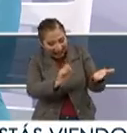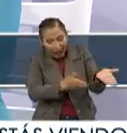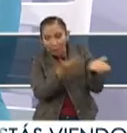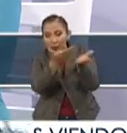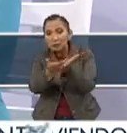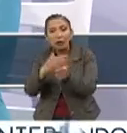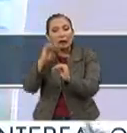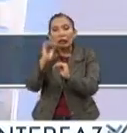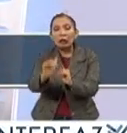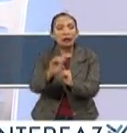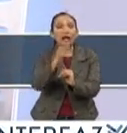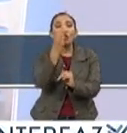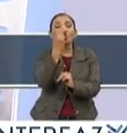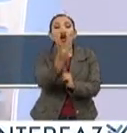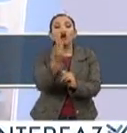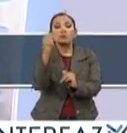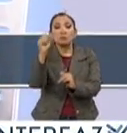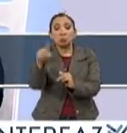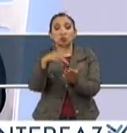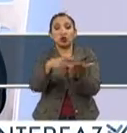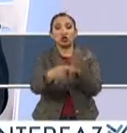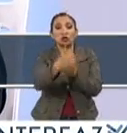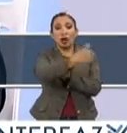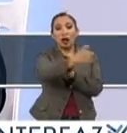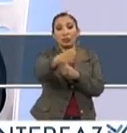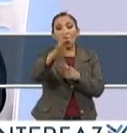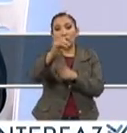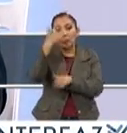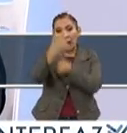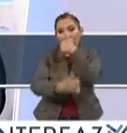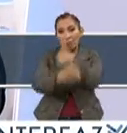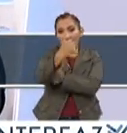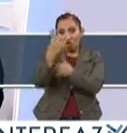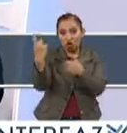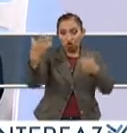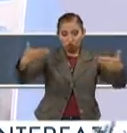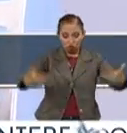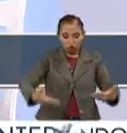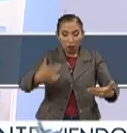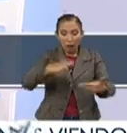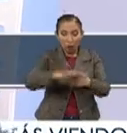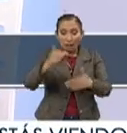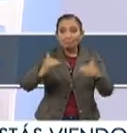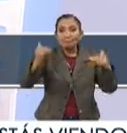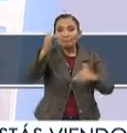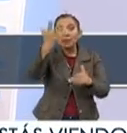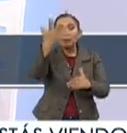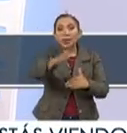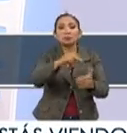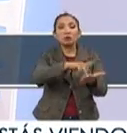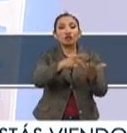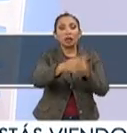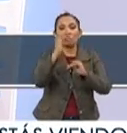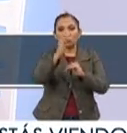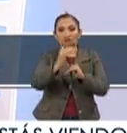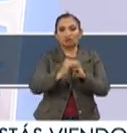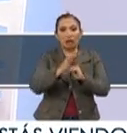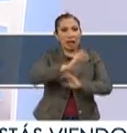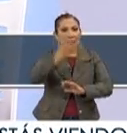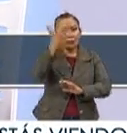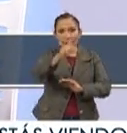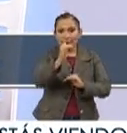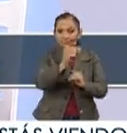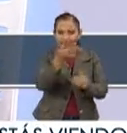¿Cuál es el mínimo que debemos tener? Dos, al menos, proyectos para que pueda haber una competencia entre dos proyectos. ¿Cuál es el máximo? Diez proyectos los que tienen que tener.